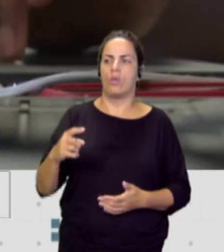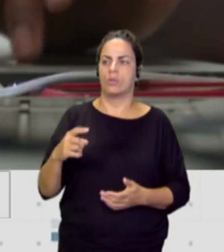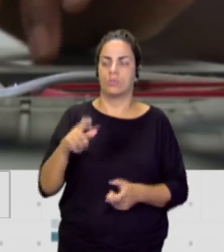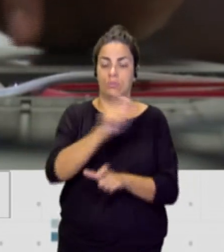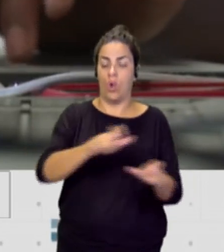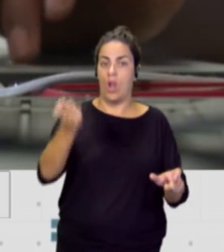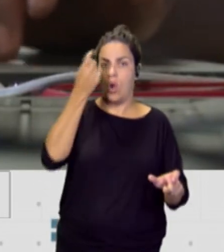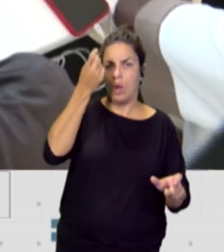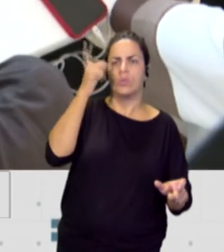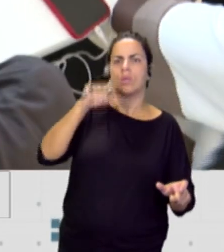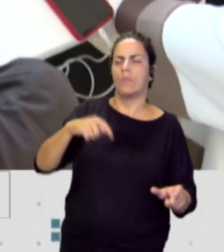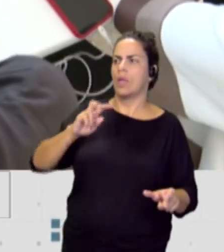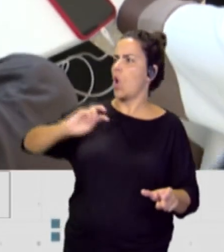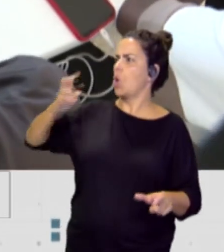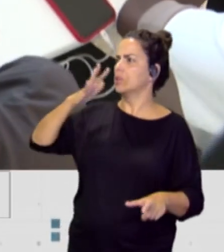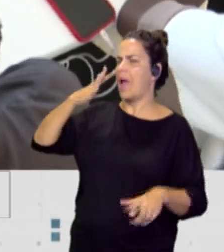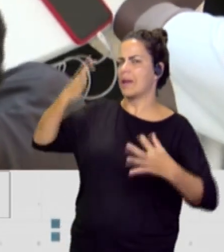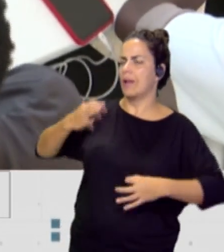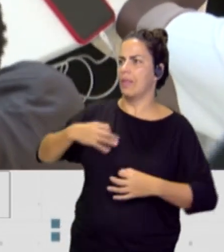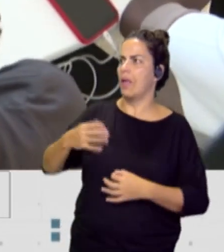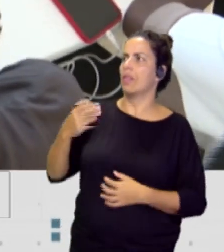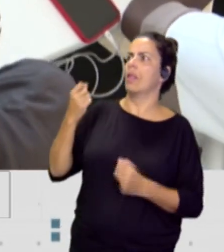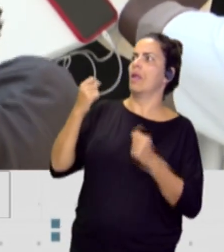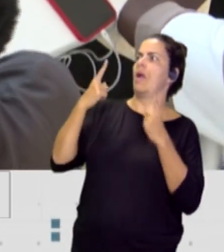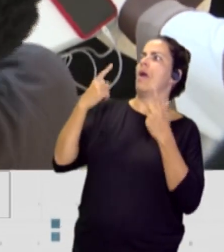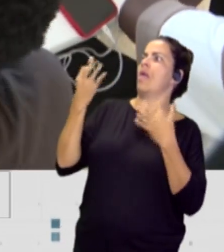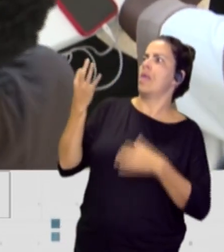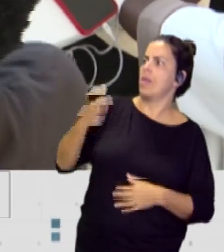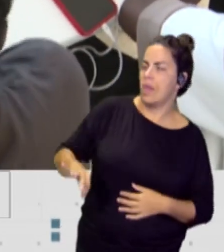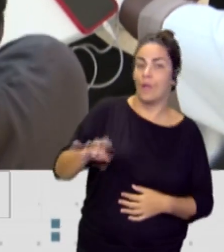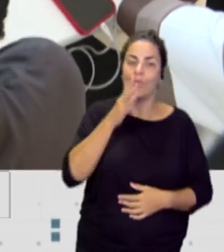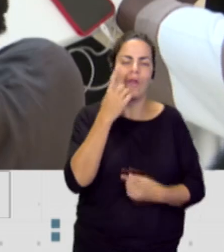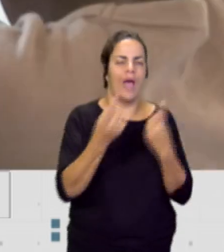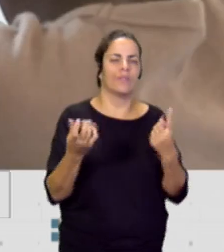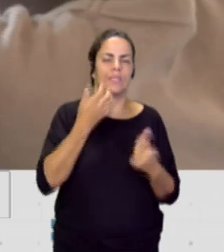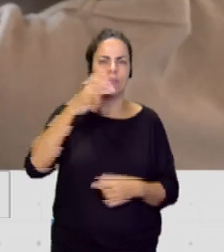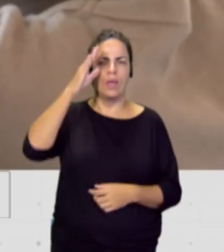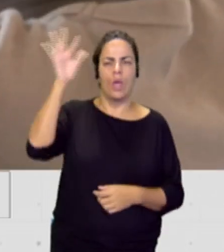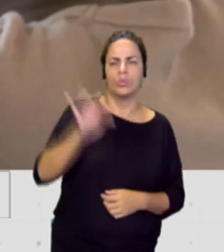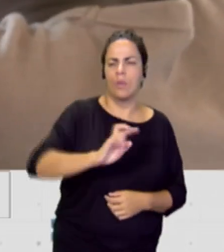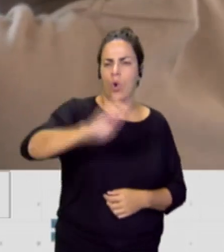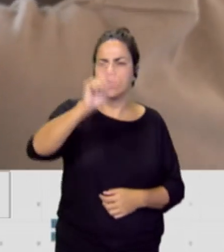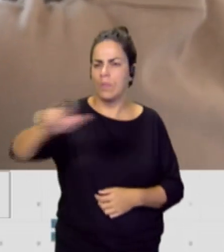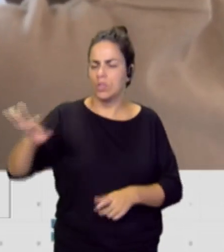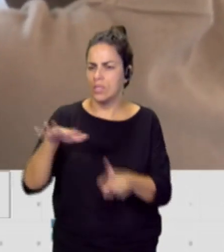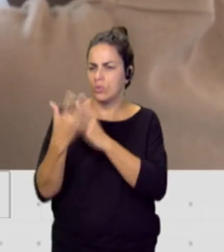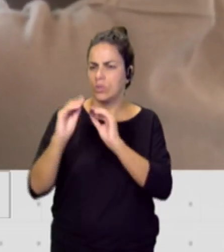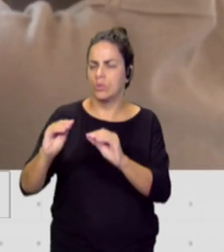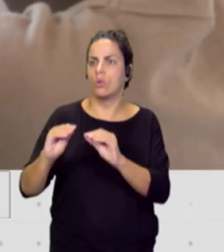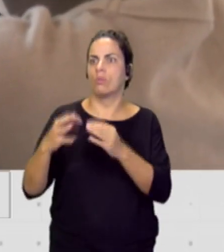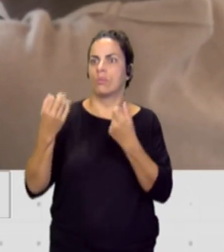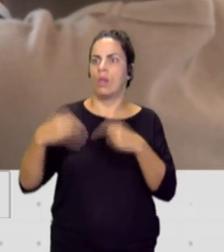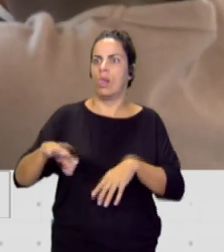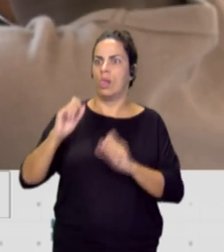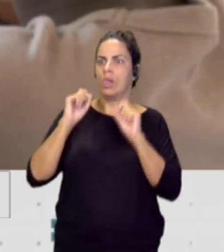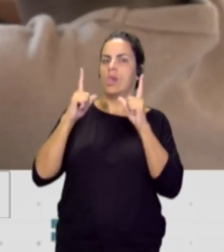alumnas, de conocer otra realidad. Yo creo que se nos quita un poco la tontería a veces escuchando las realidades de otros. O sea, a ver, estos chicos salen